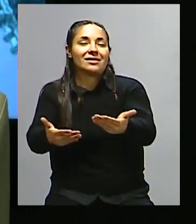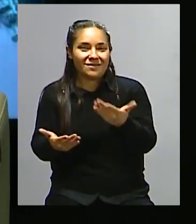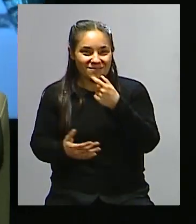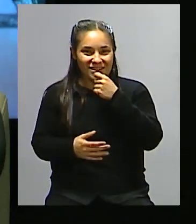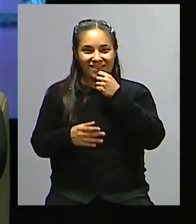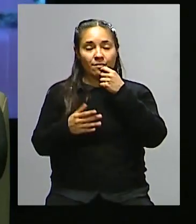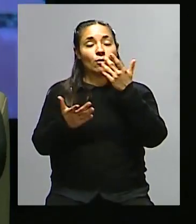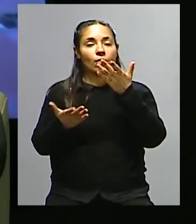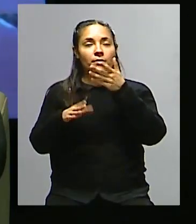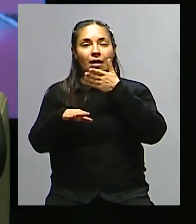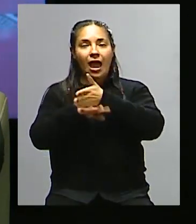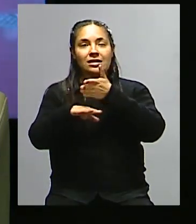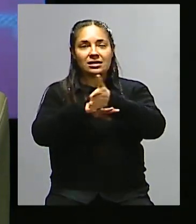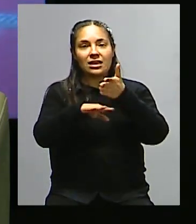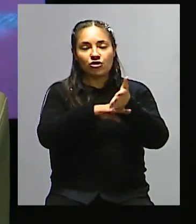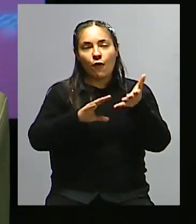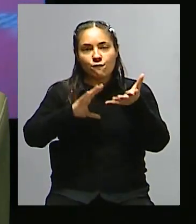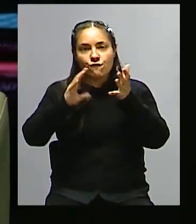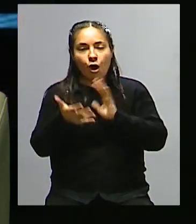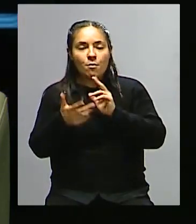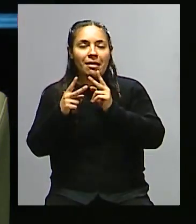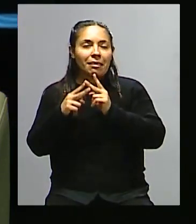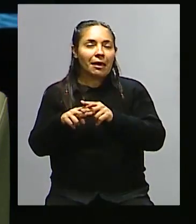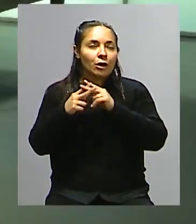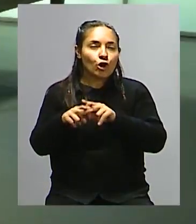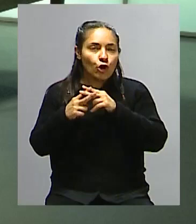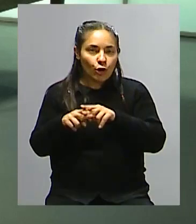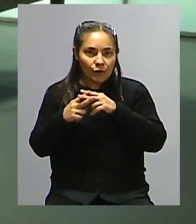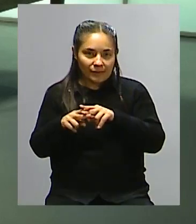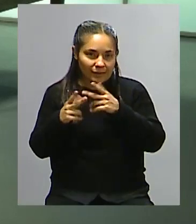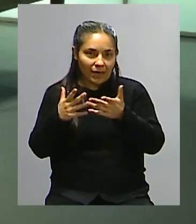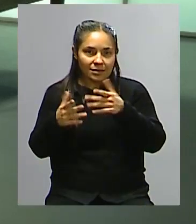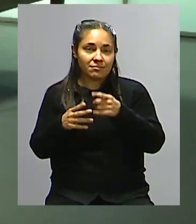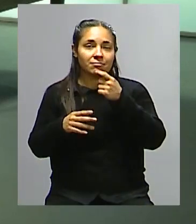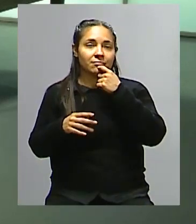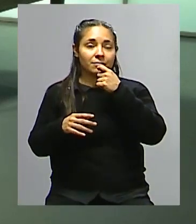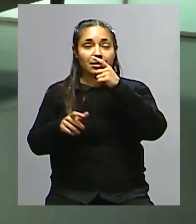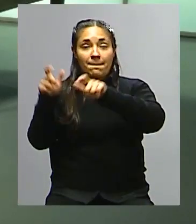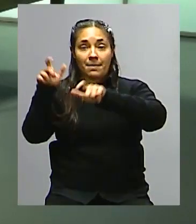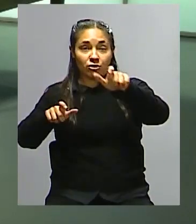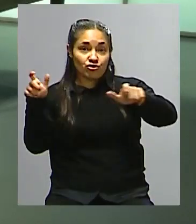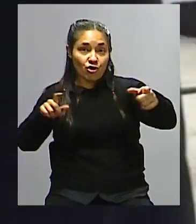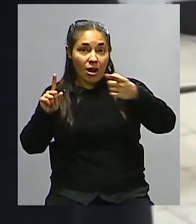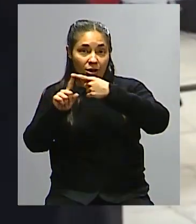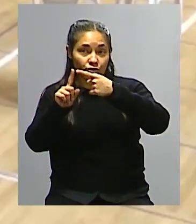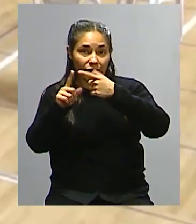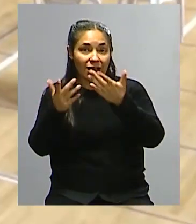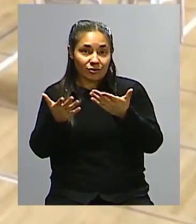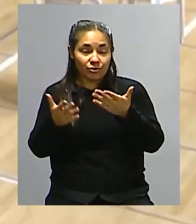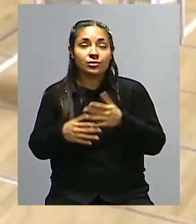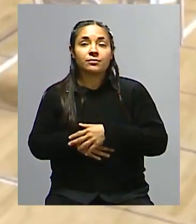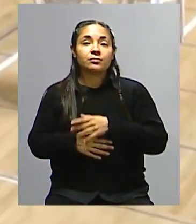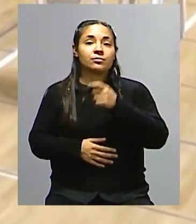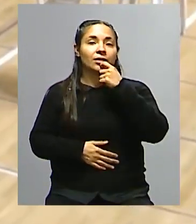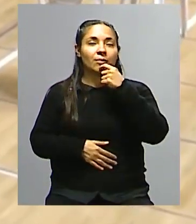estrategias tecnológicas de contacto entre las personas. Esto, digamos, en el